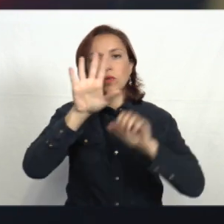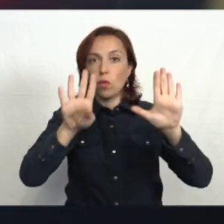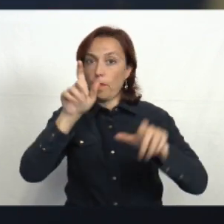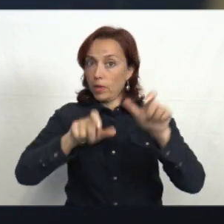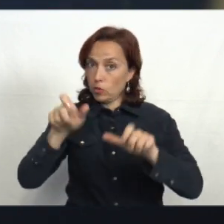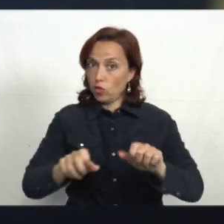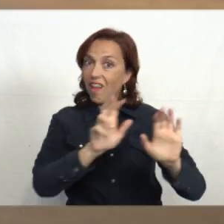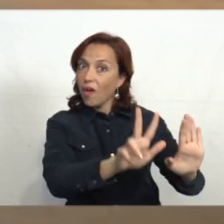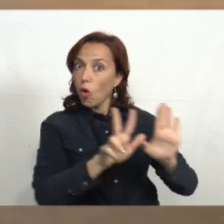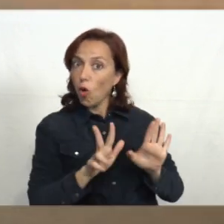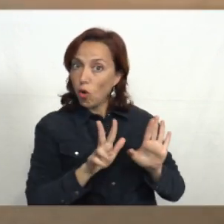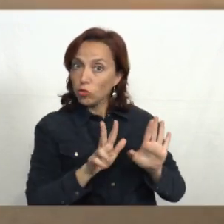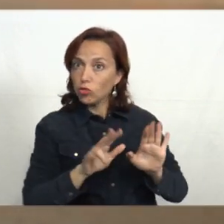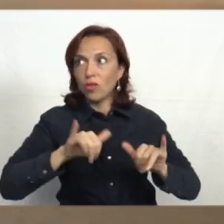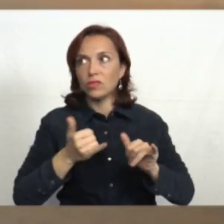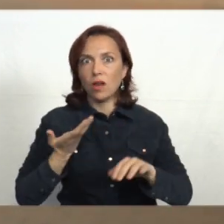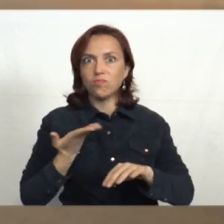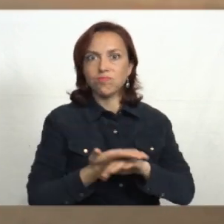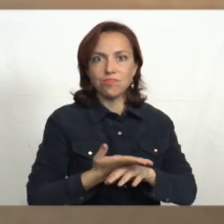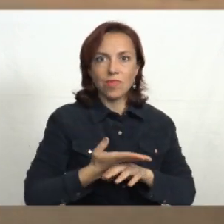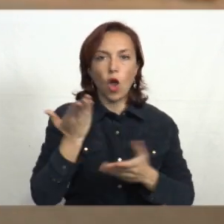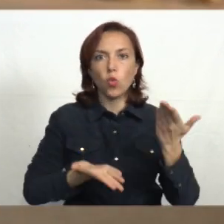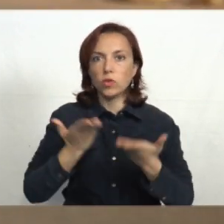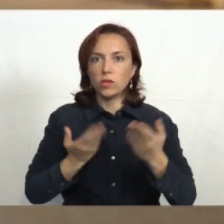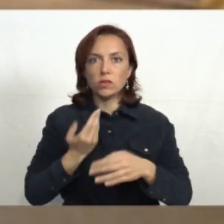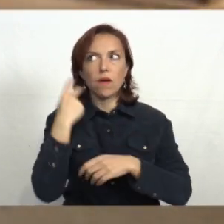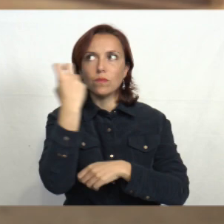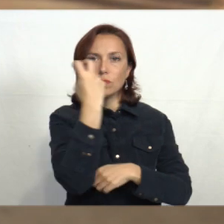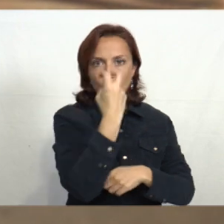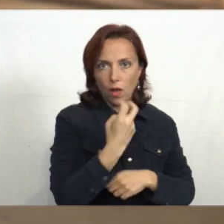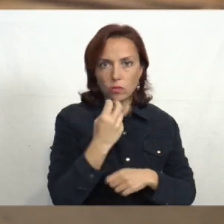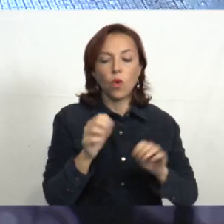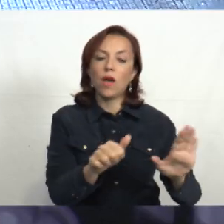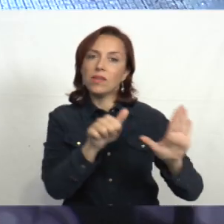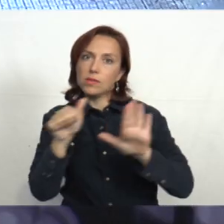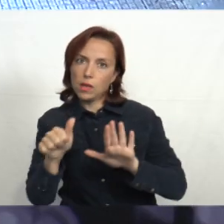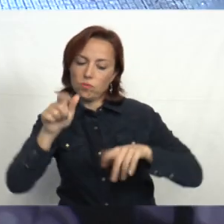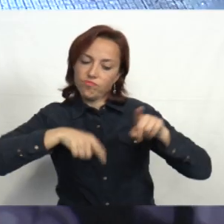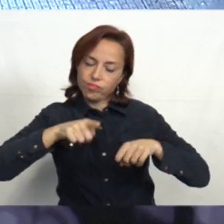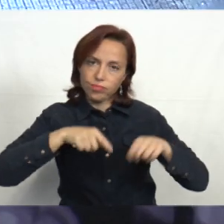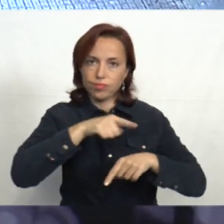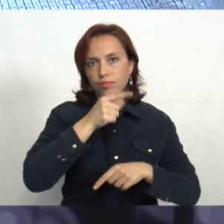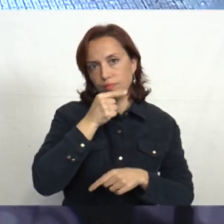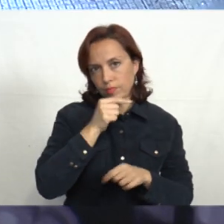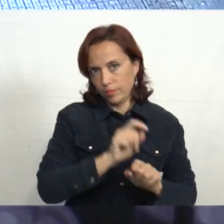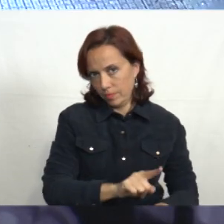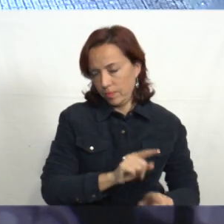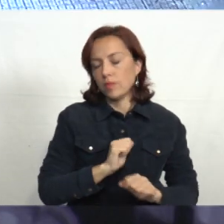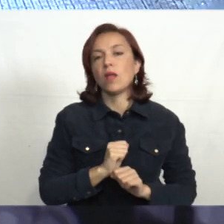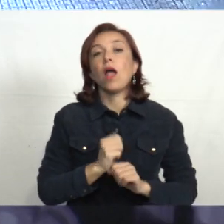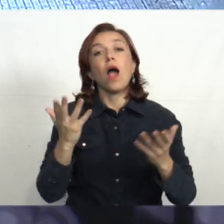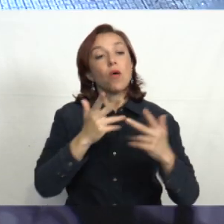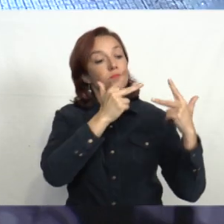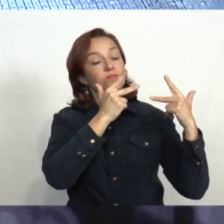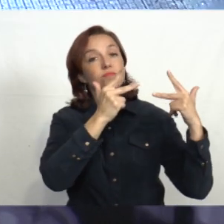estaban requeridas por la justicia y seis resultaron formalizadas posteriormente. Finalmente, en nuestro segmento de videovigilancia,